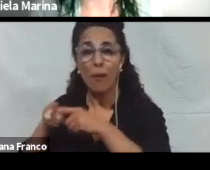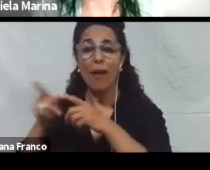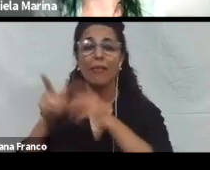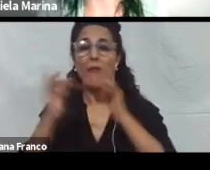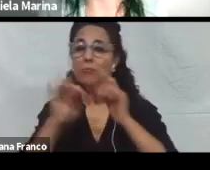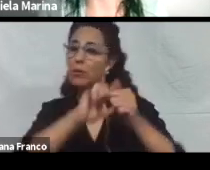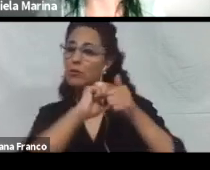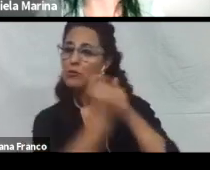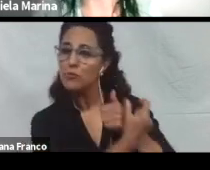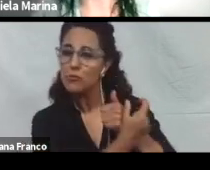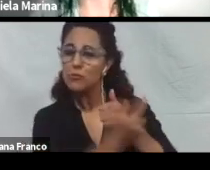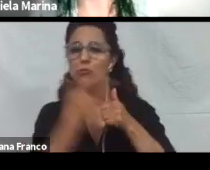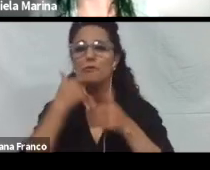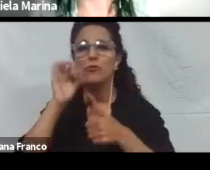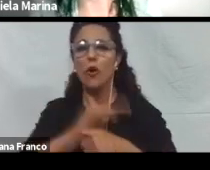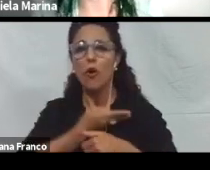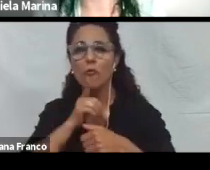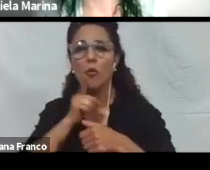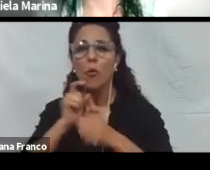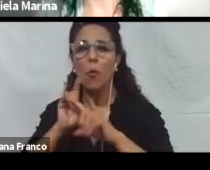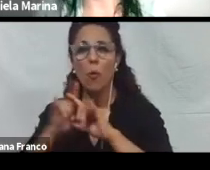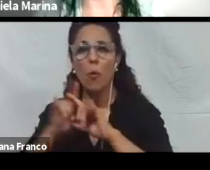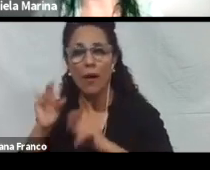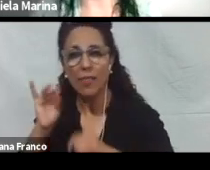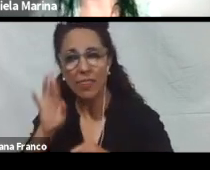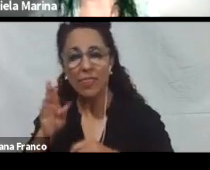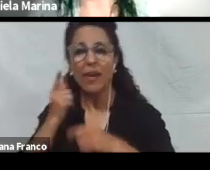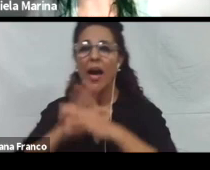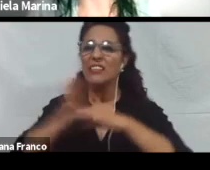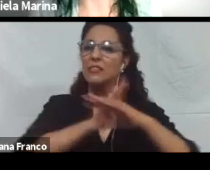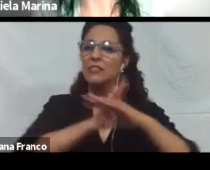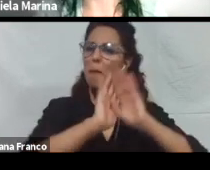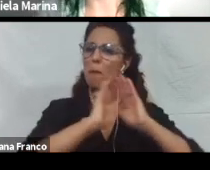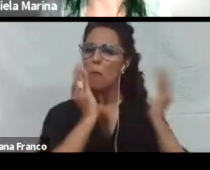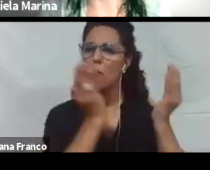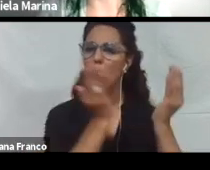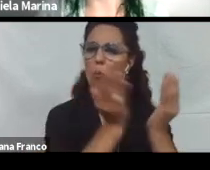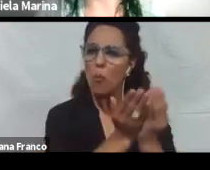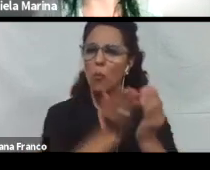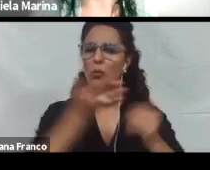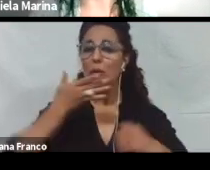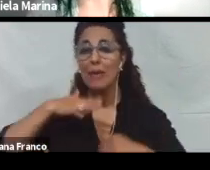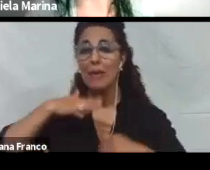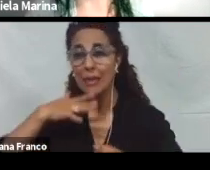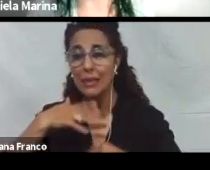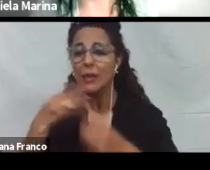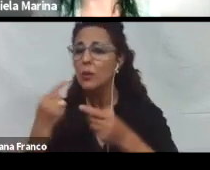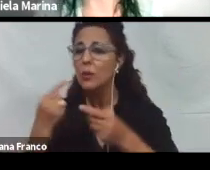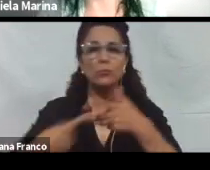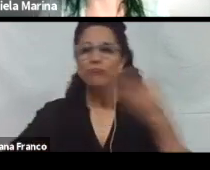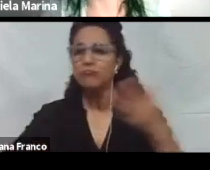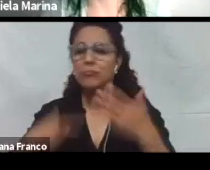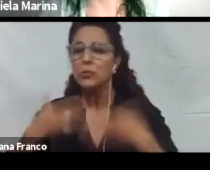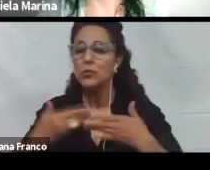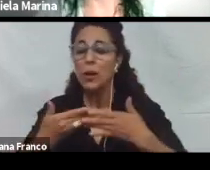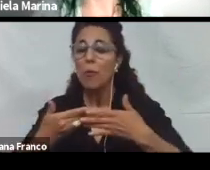software y ahí conocí el mundo de la accesibilidad. Y bueno, ahí entendí que si utilizamos la tecnología de forma adecuada,